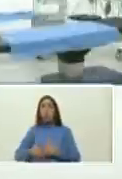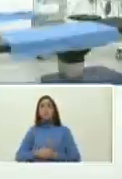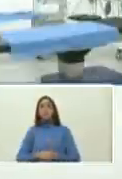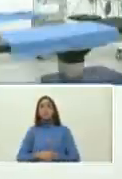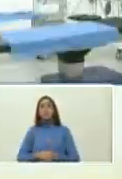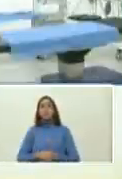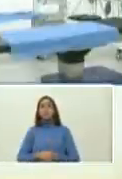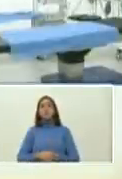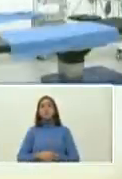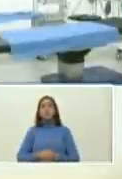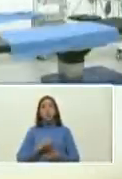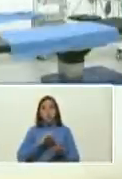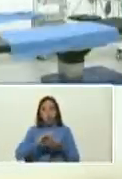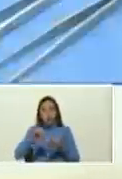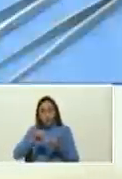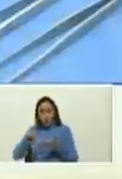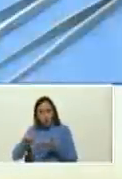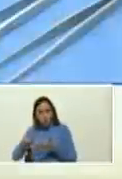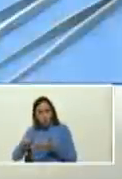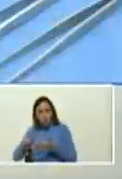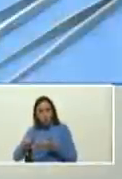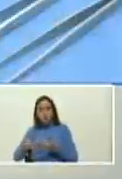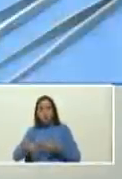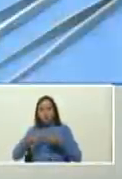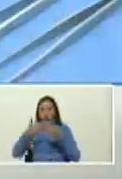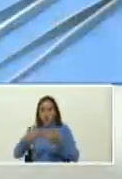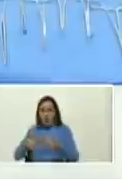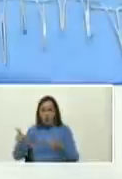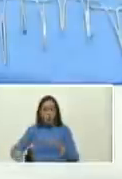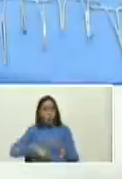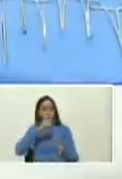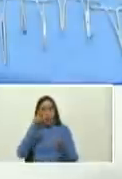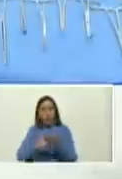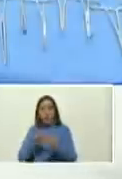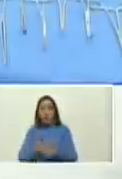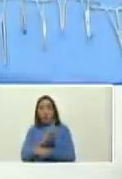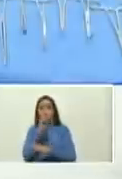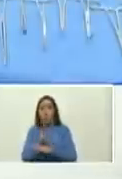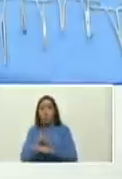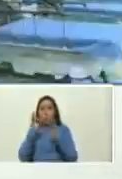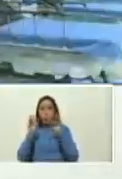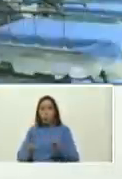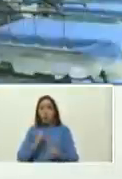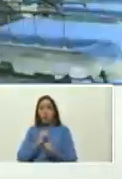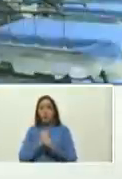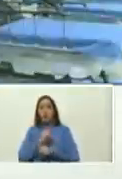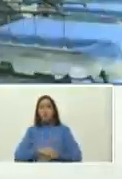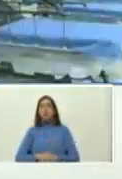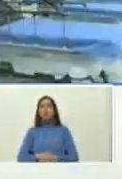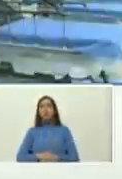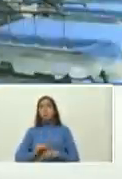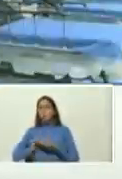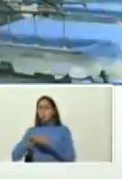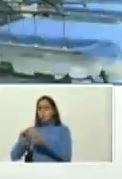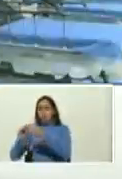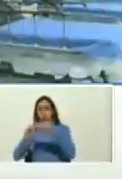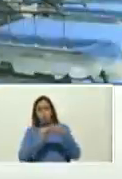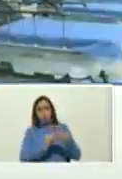hasta el último de los churupos llegue y esos espacios que estamos recuperando